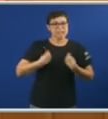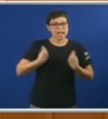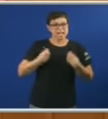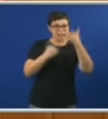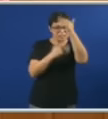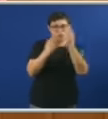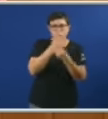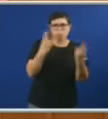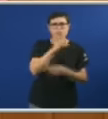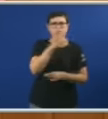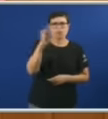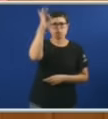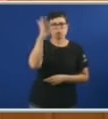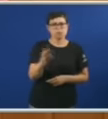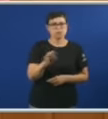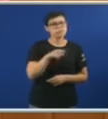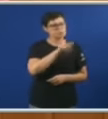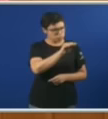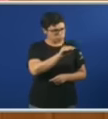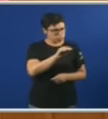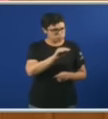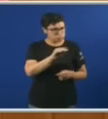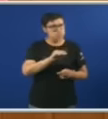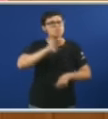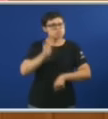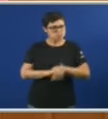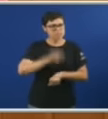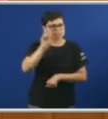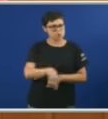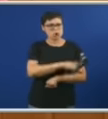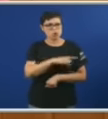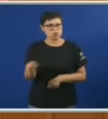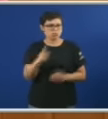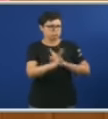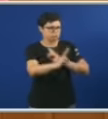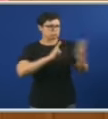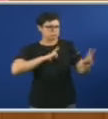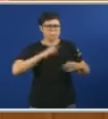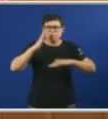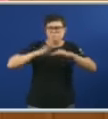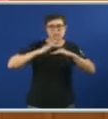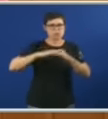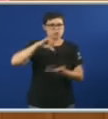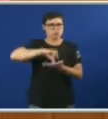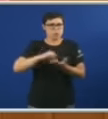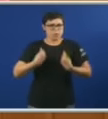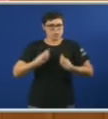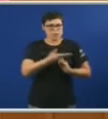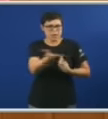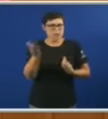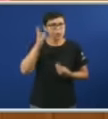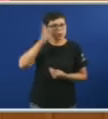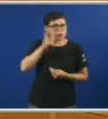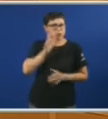atención pública Está vostede disposto A facelo? Si ou non? Creo que é a resposta Que se merecen os cidadans de Vigo E os